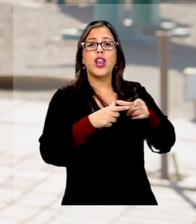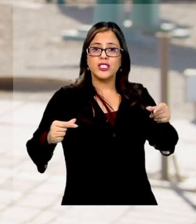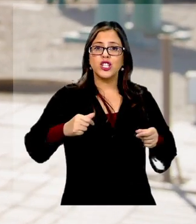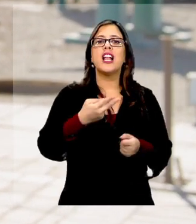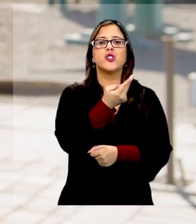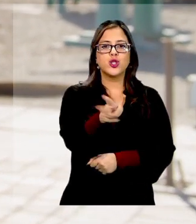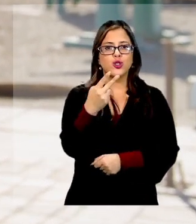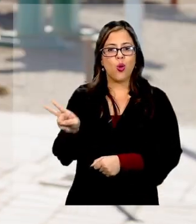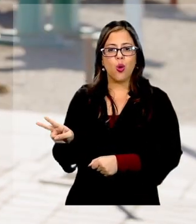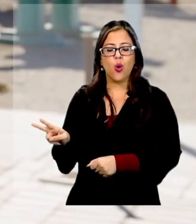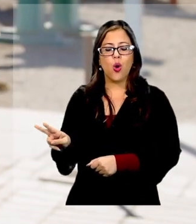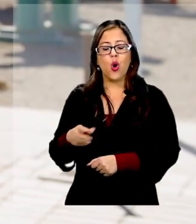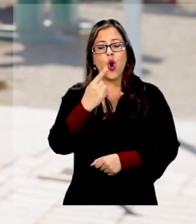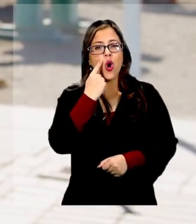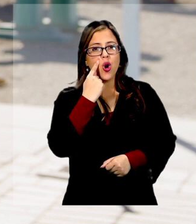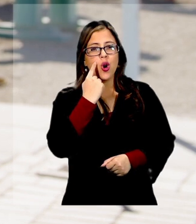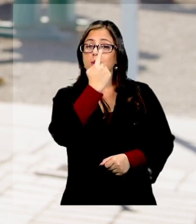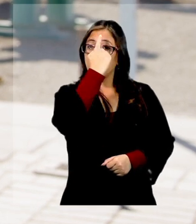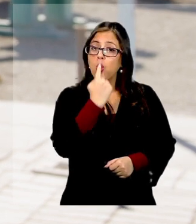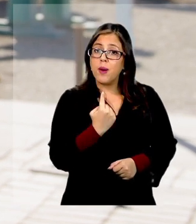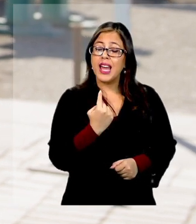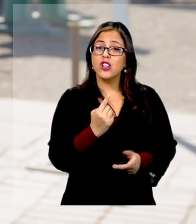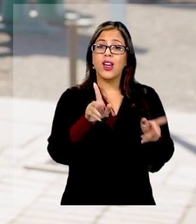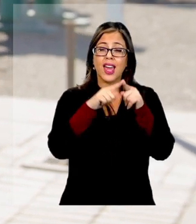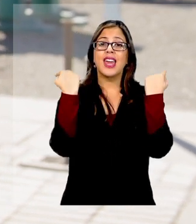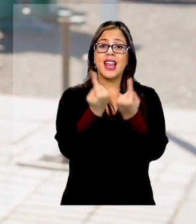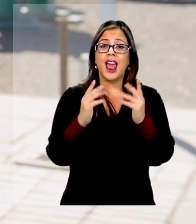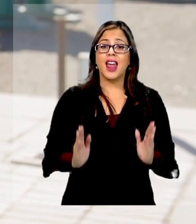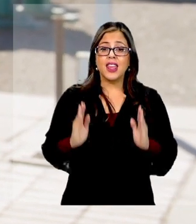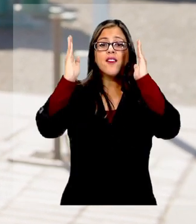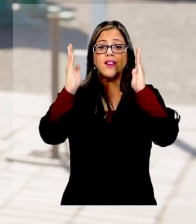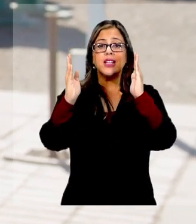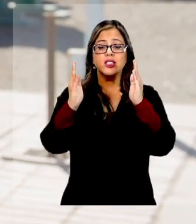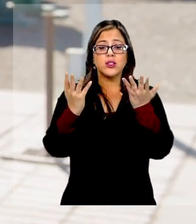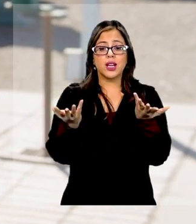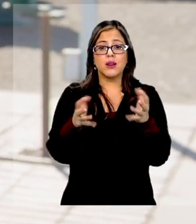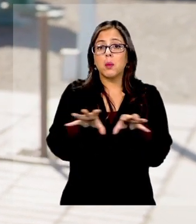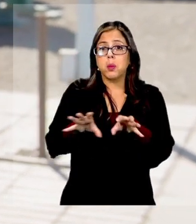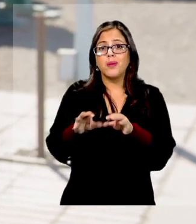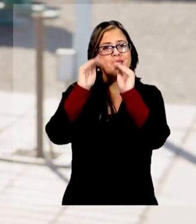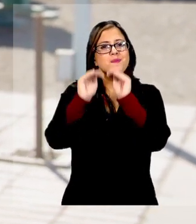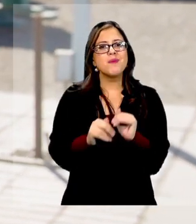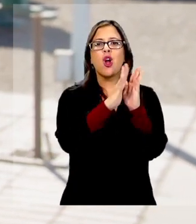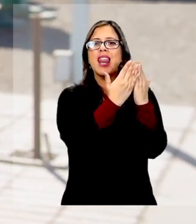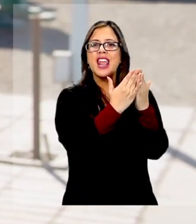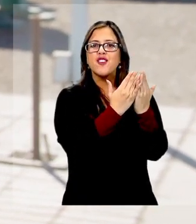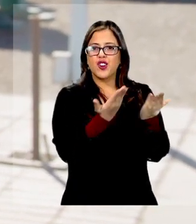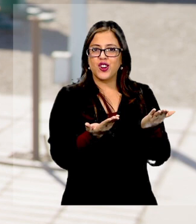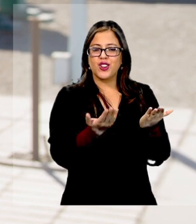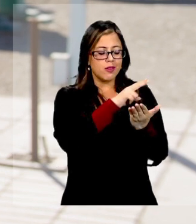le pertenecen. Es que los monumentos, que son en general edificios o inmuebles, son como los libros.